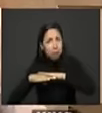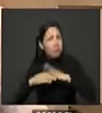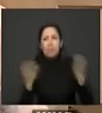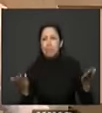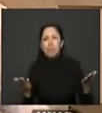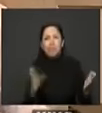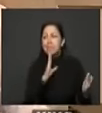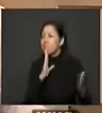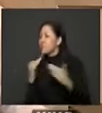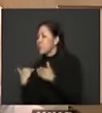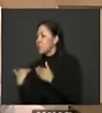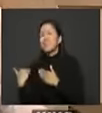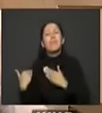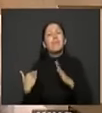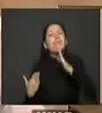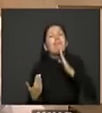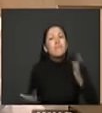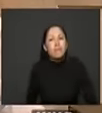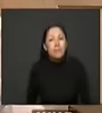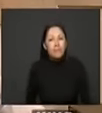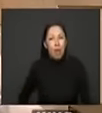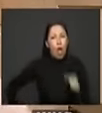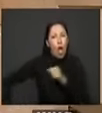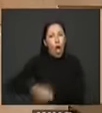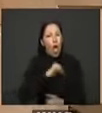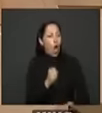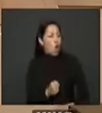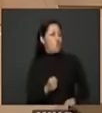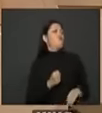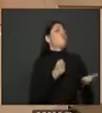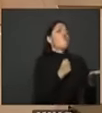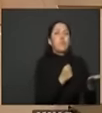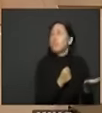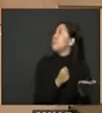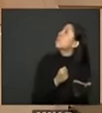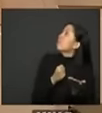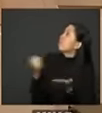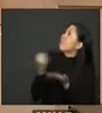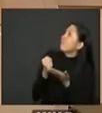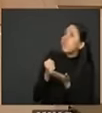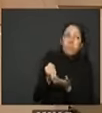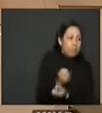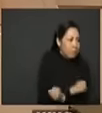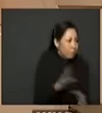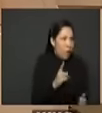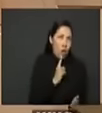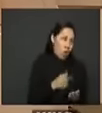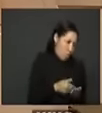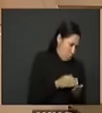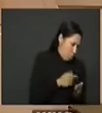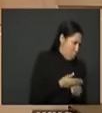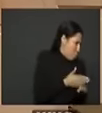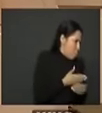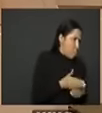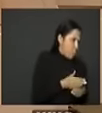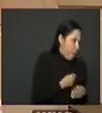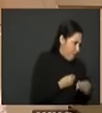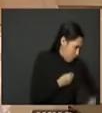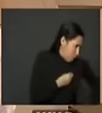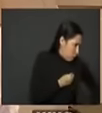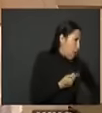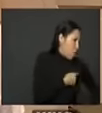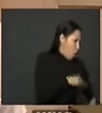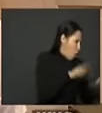construya la equidad la plata se va a ir a chorros a esos municipios y va a terminar perdida en mermelada en corrupción en bolsillos de